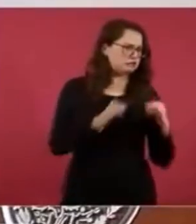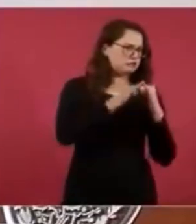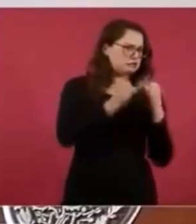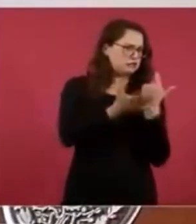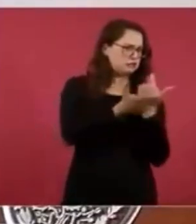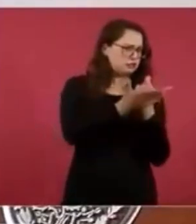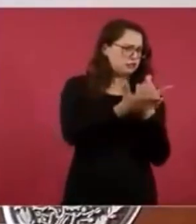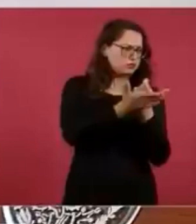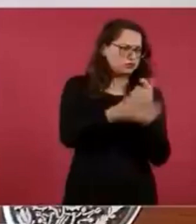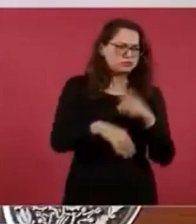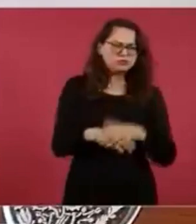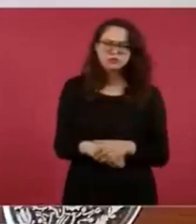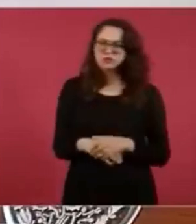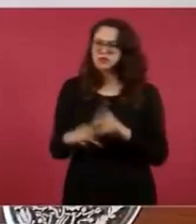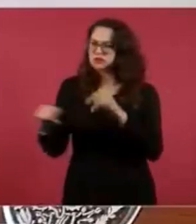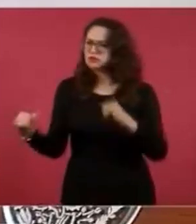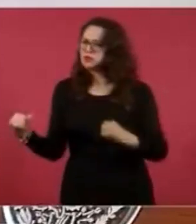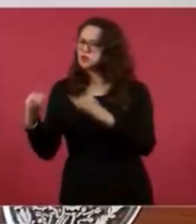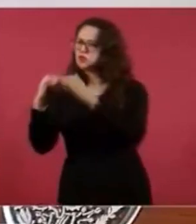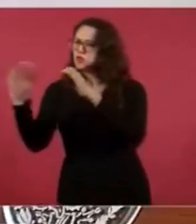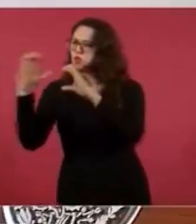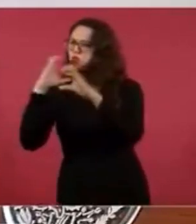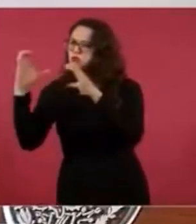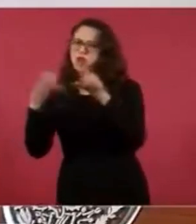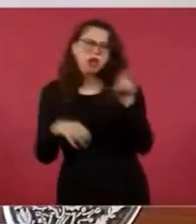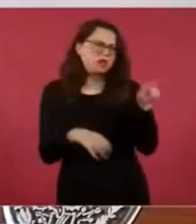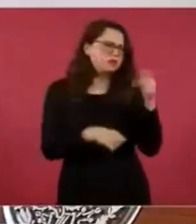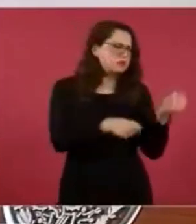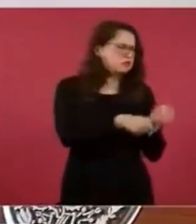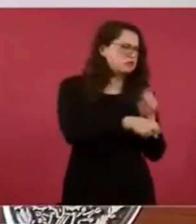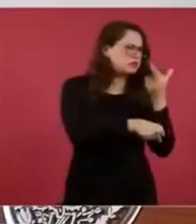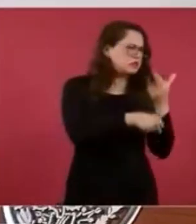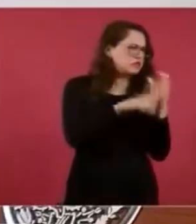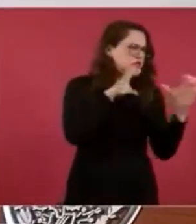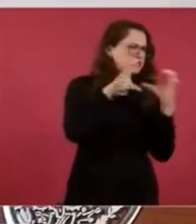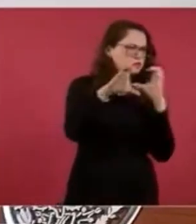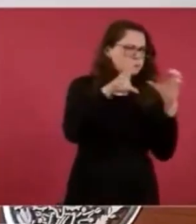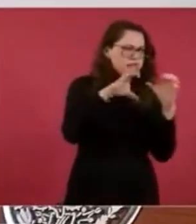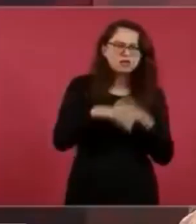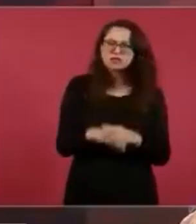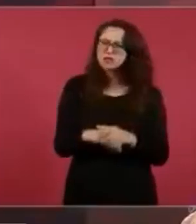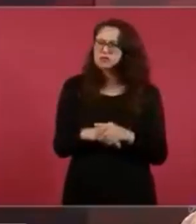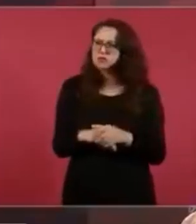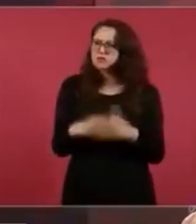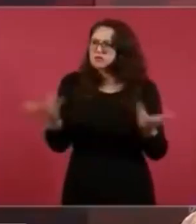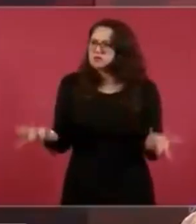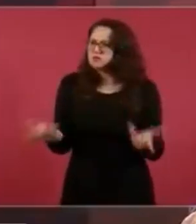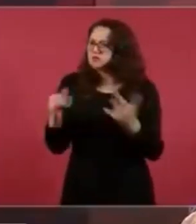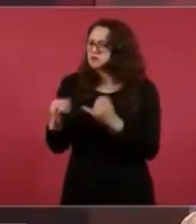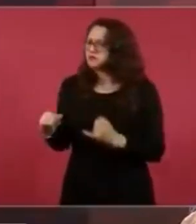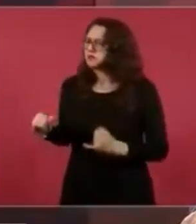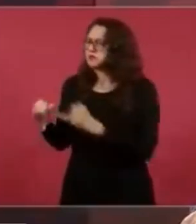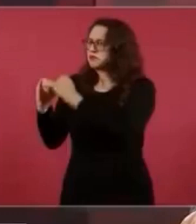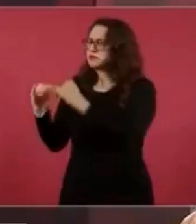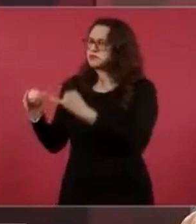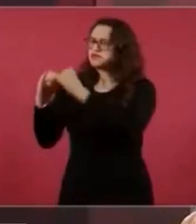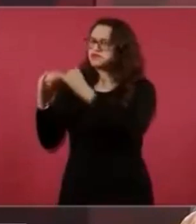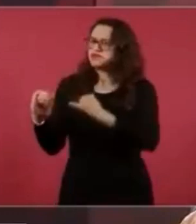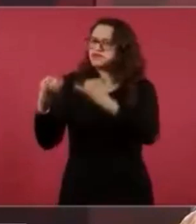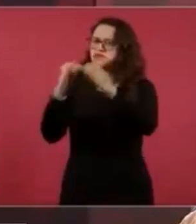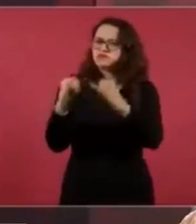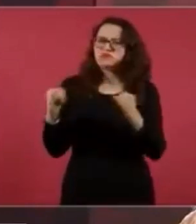a la Secretaría de Comunicaciones, que todos los institutos, organismos autónomos